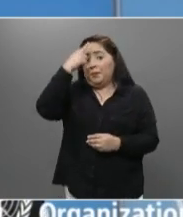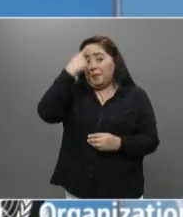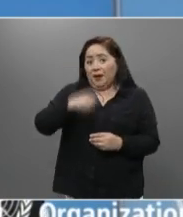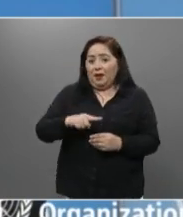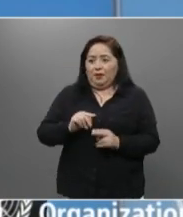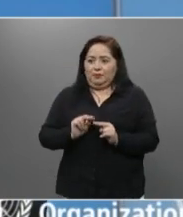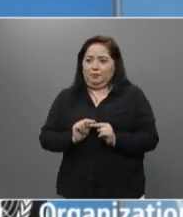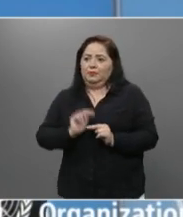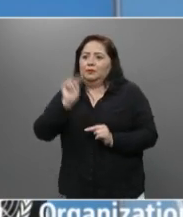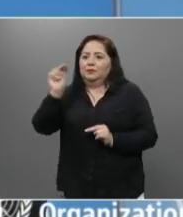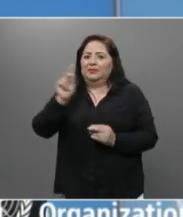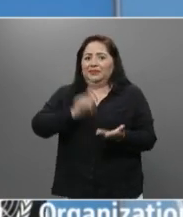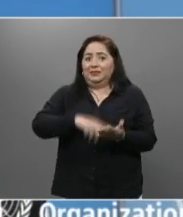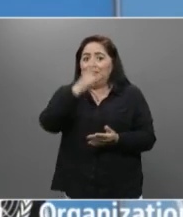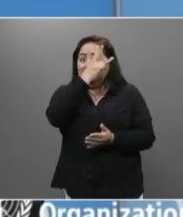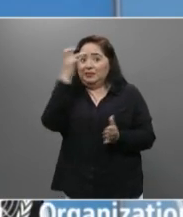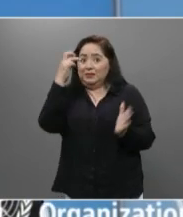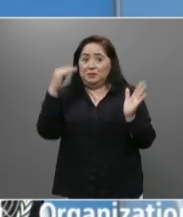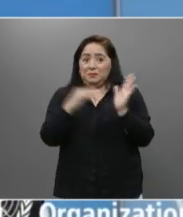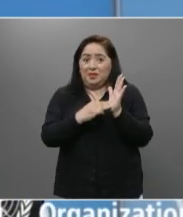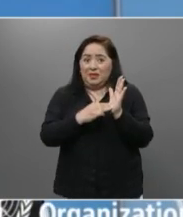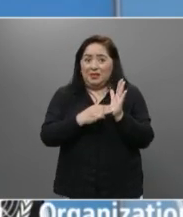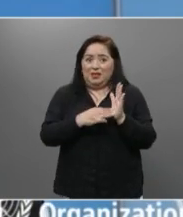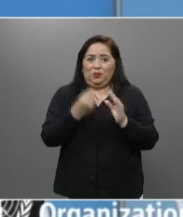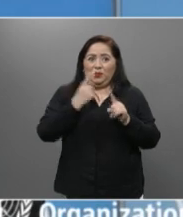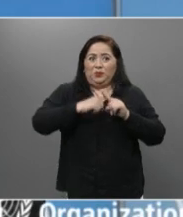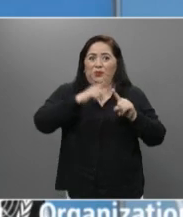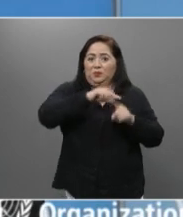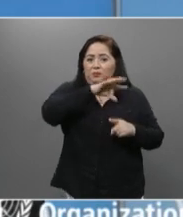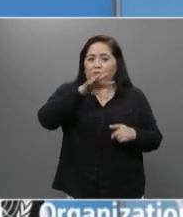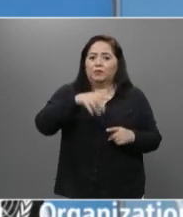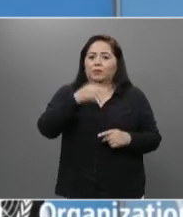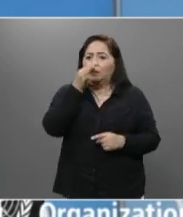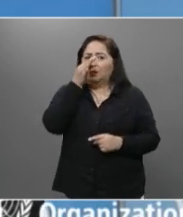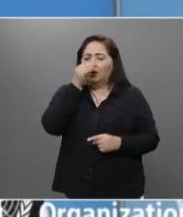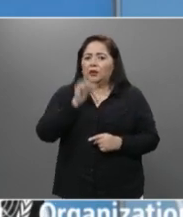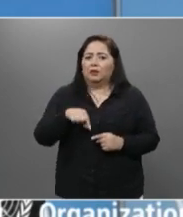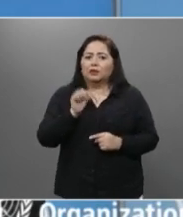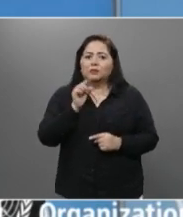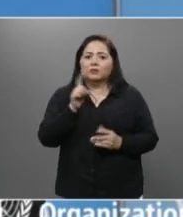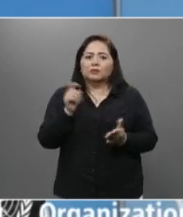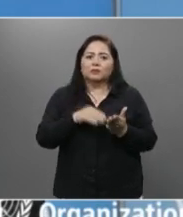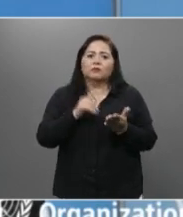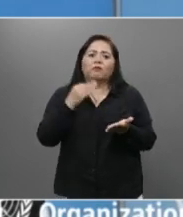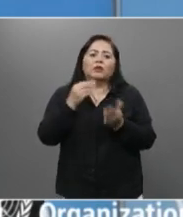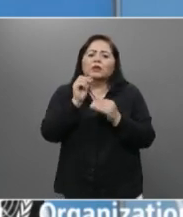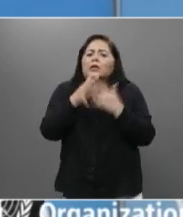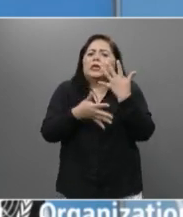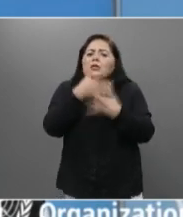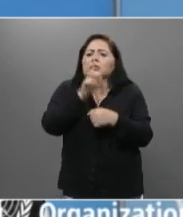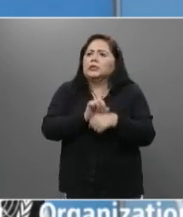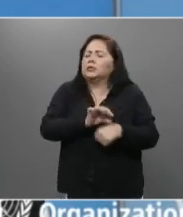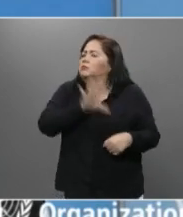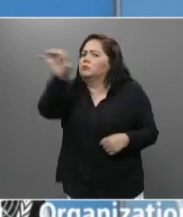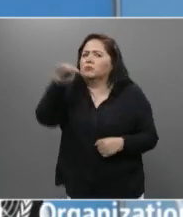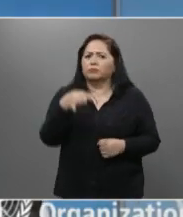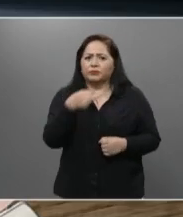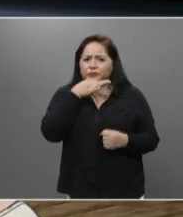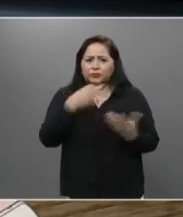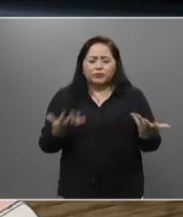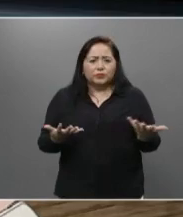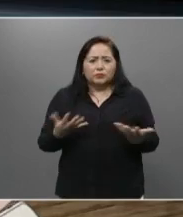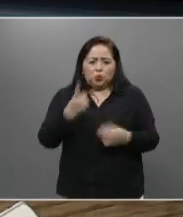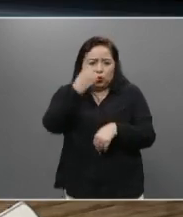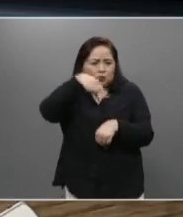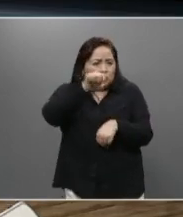brincar hasta los 300 mil casos apenas bastaron 15 días. Tremendo.